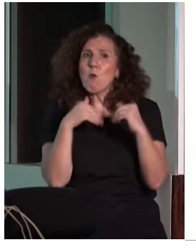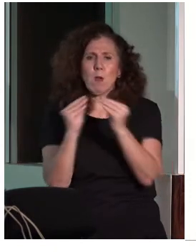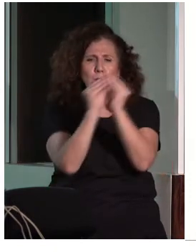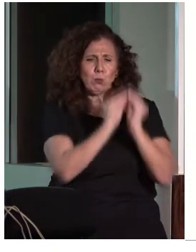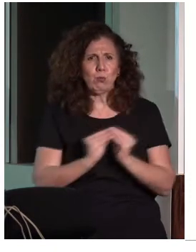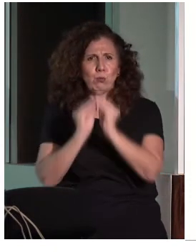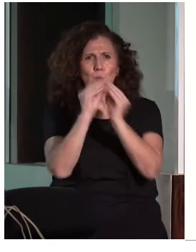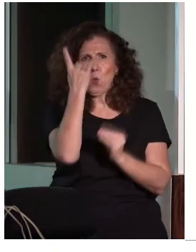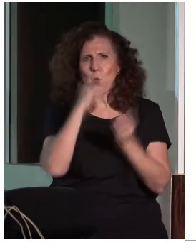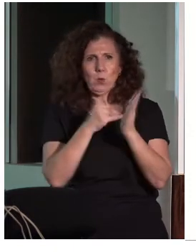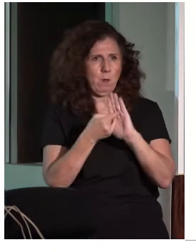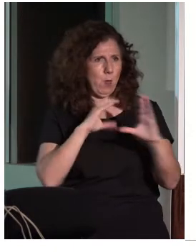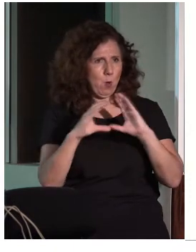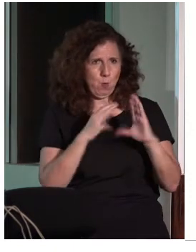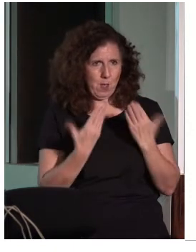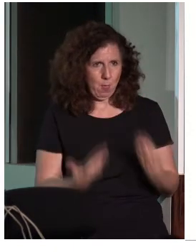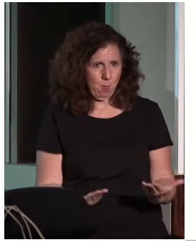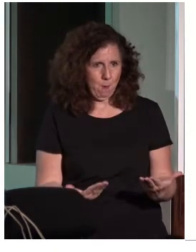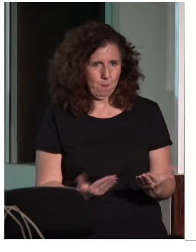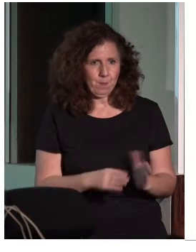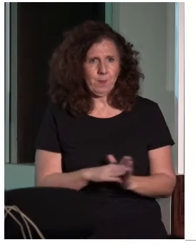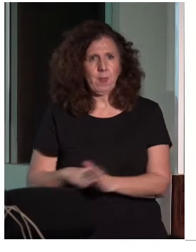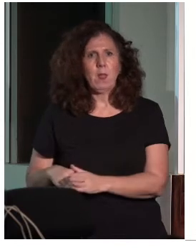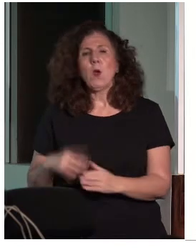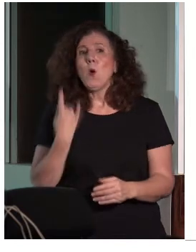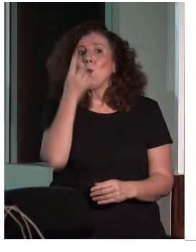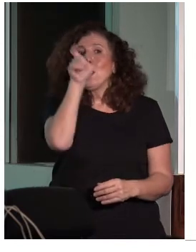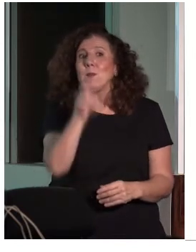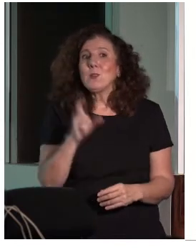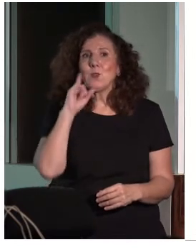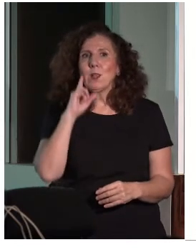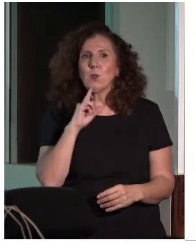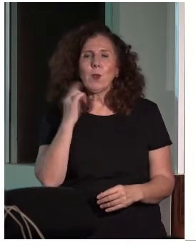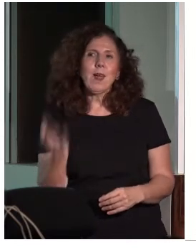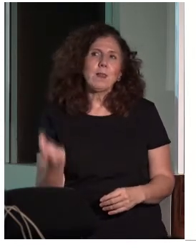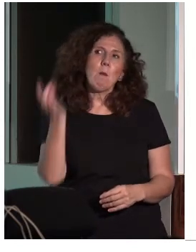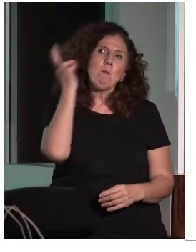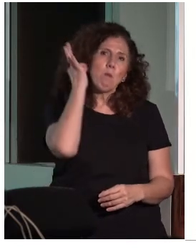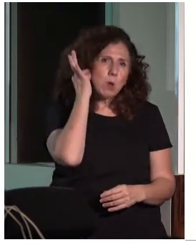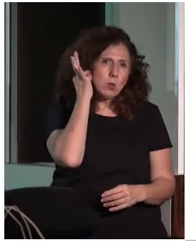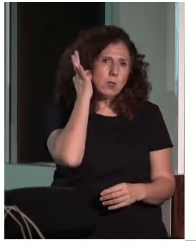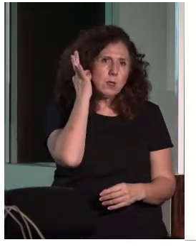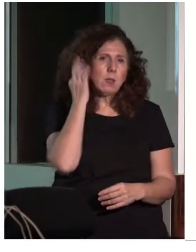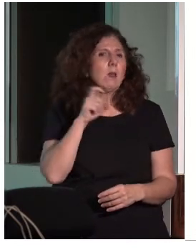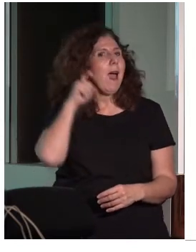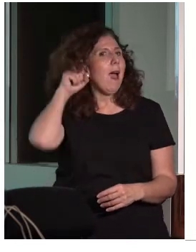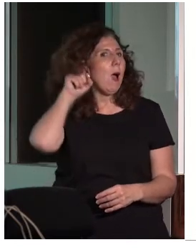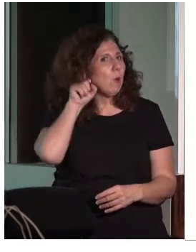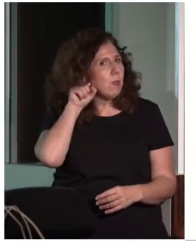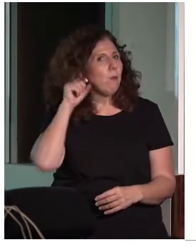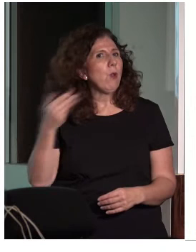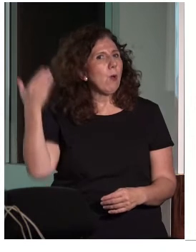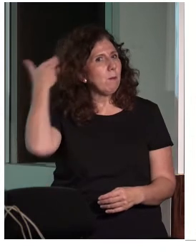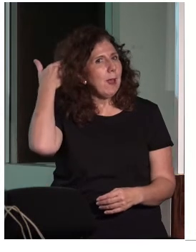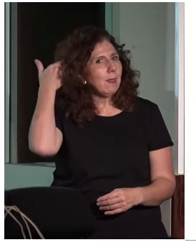También queremos hacerles ver que el hecho de que una persona sorda lleve una prótesis auditiva, un audífono o un implante coclear,